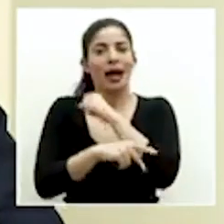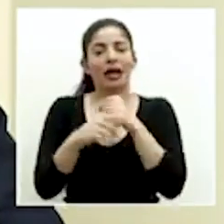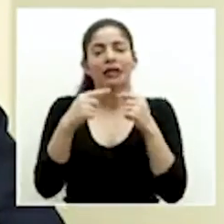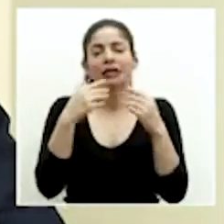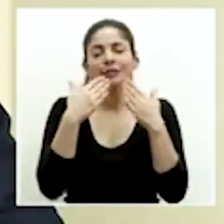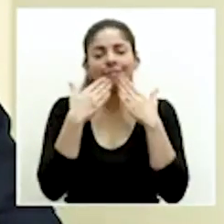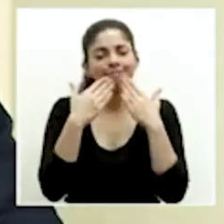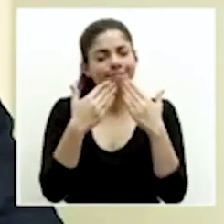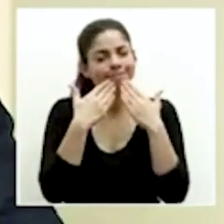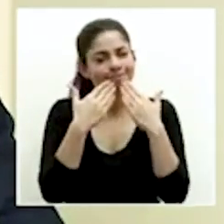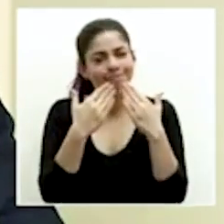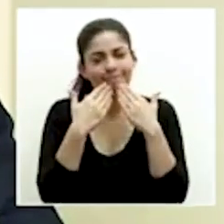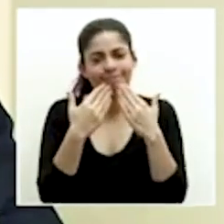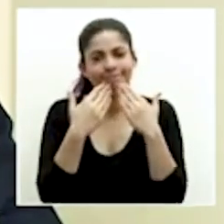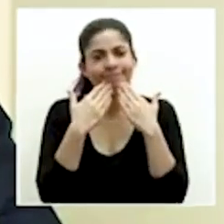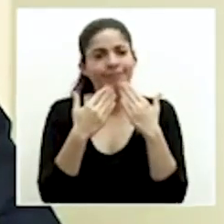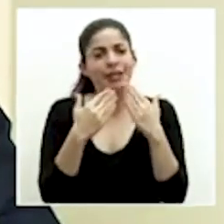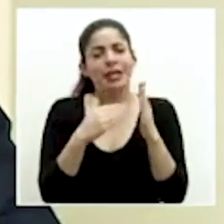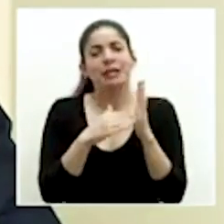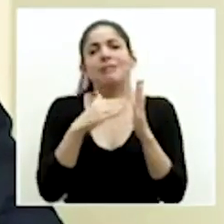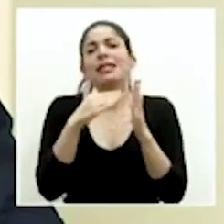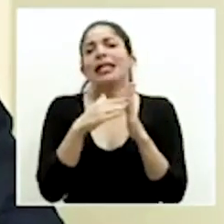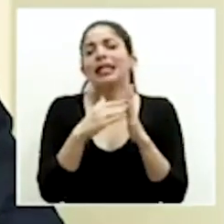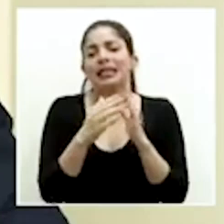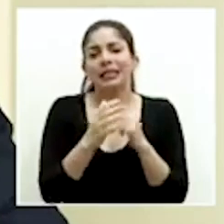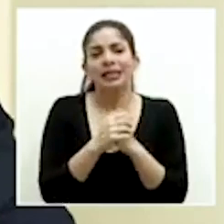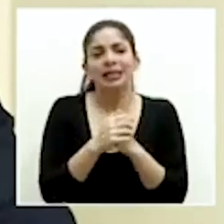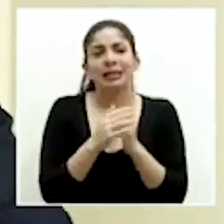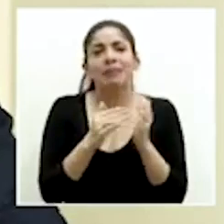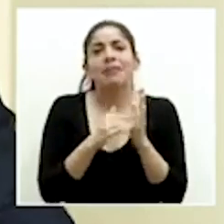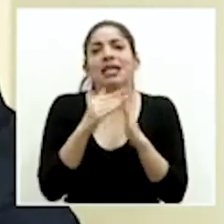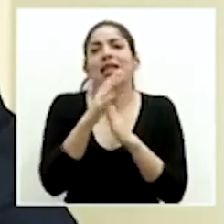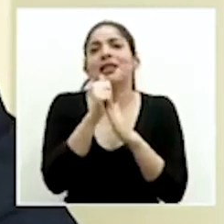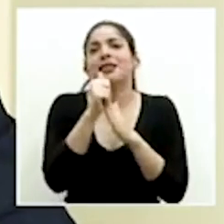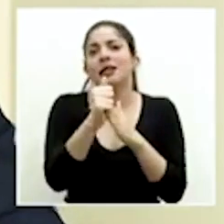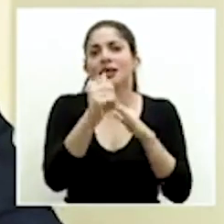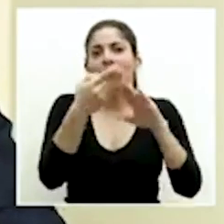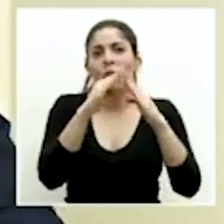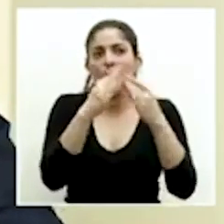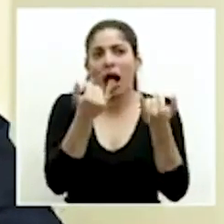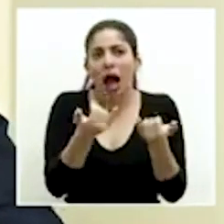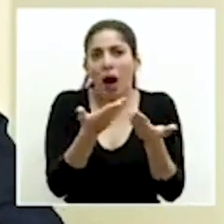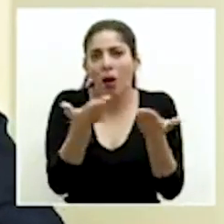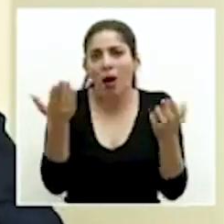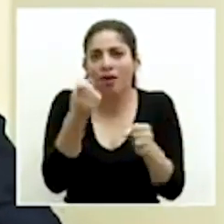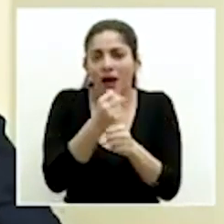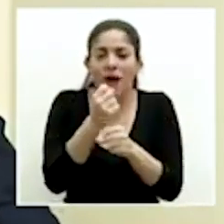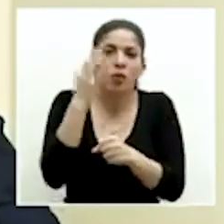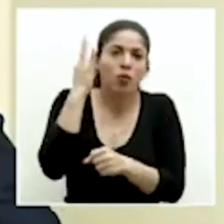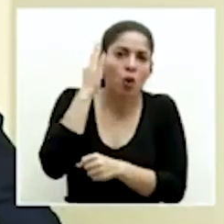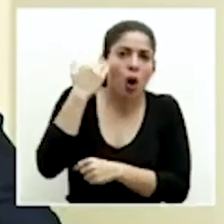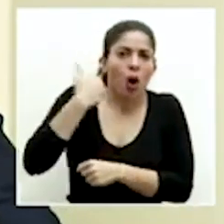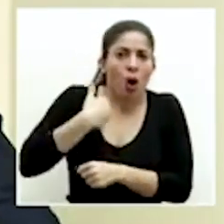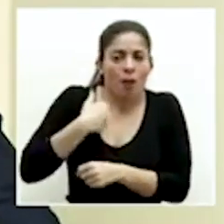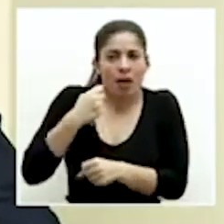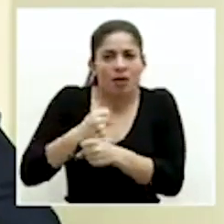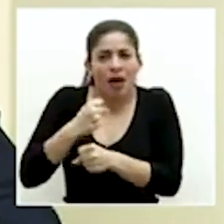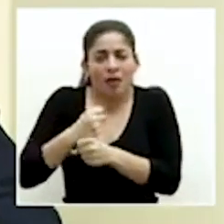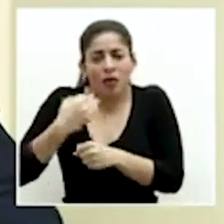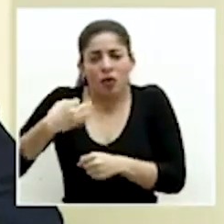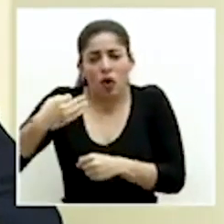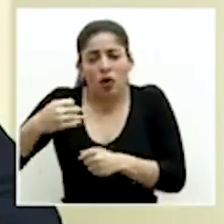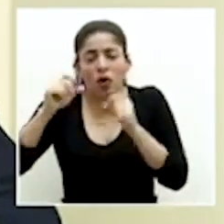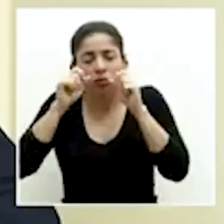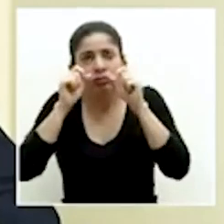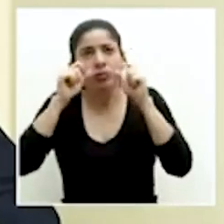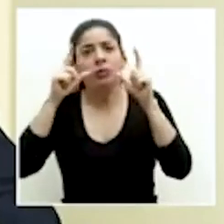agradecimiento a las miles o miles de líderes comunales que hoy trabajan, mujeres y hombres, que se levantan todos